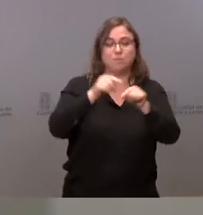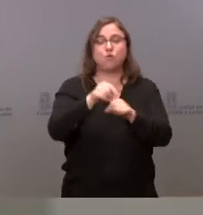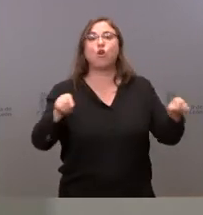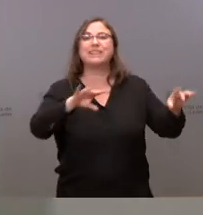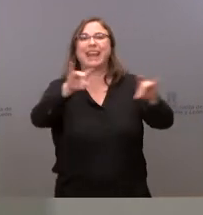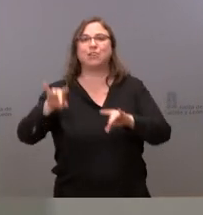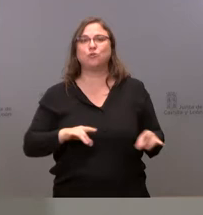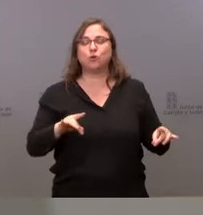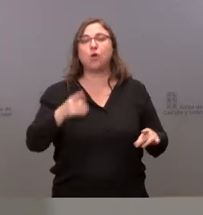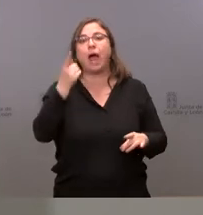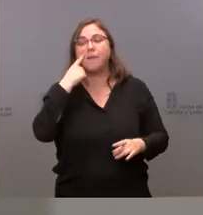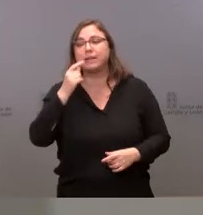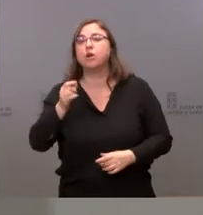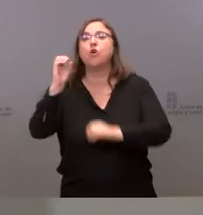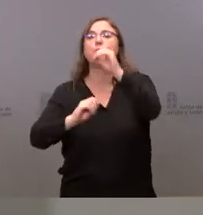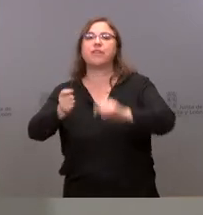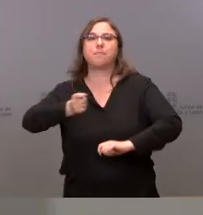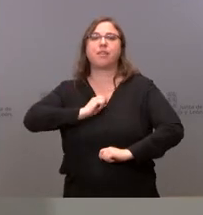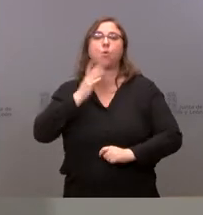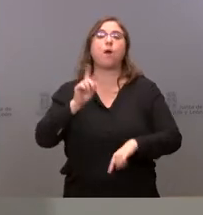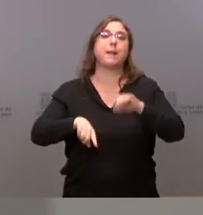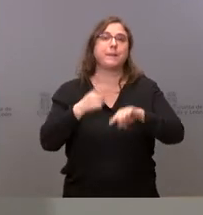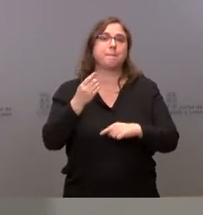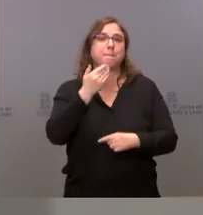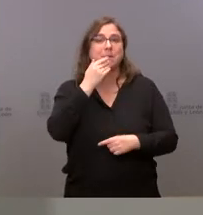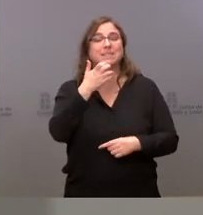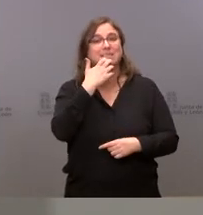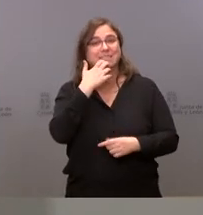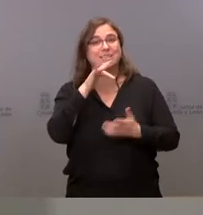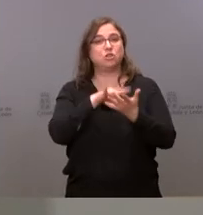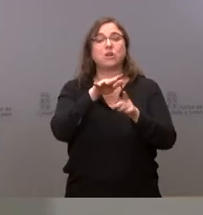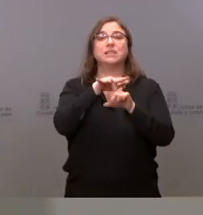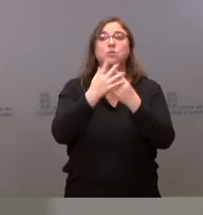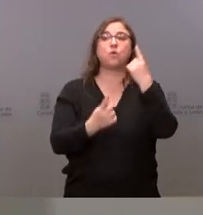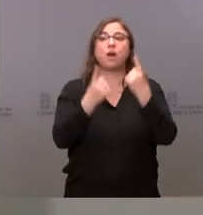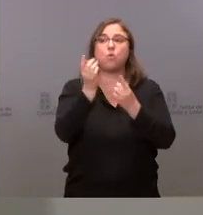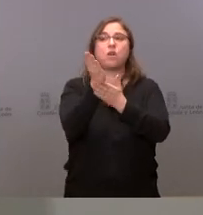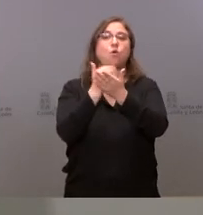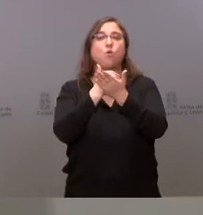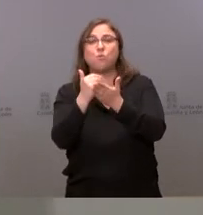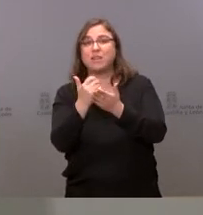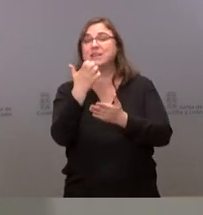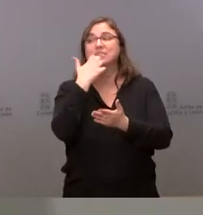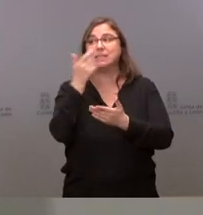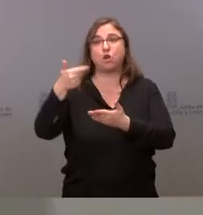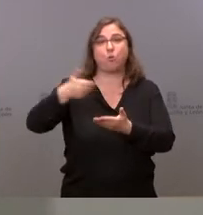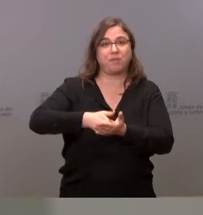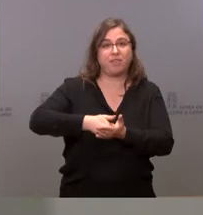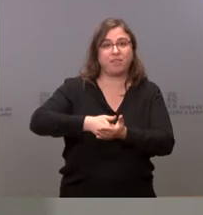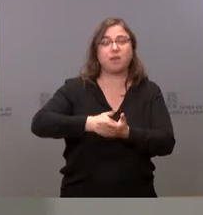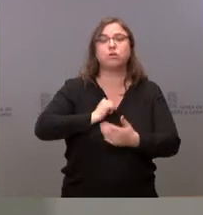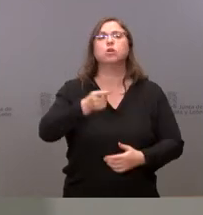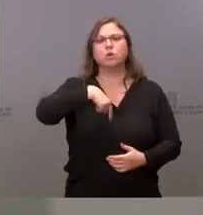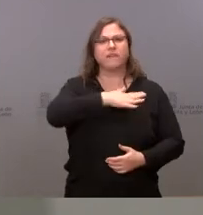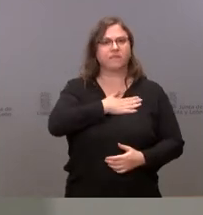otorga y ese porcentaje sería acrecentado en la medida en que se diera la circunstancia de que alguna comunidad autónoma no lo solicitara nosotros